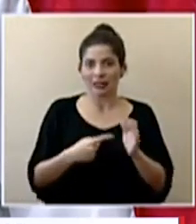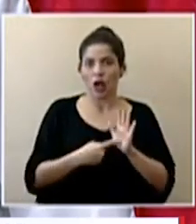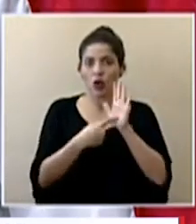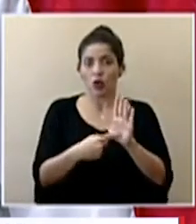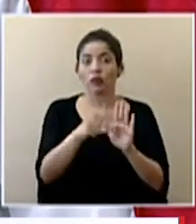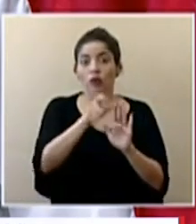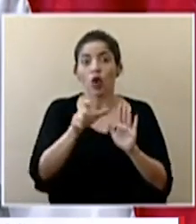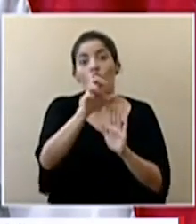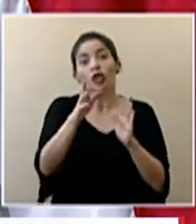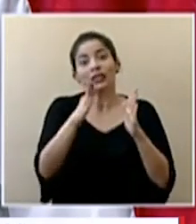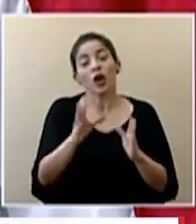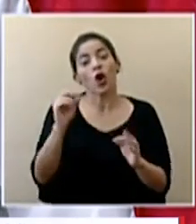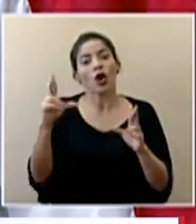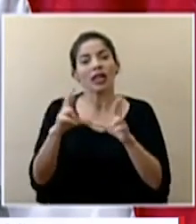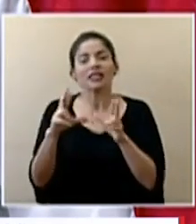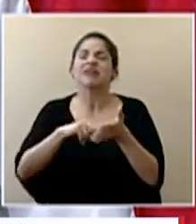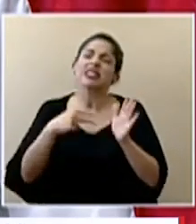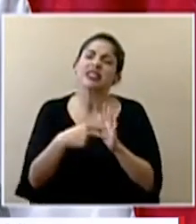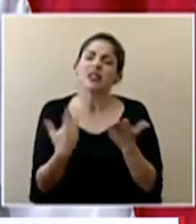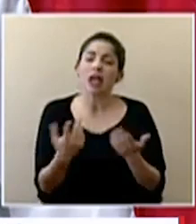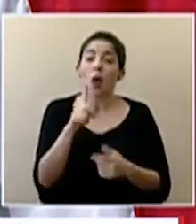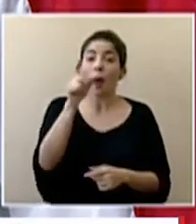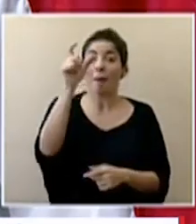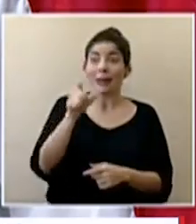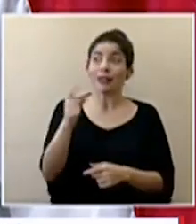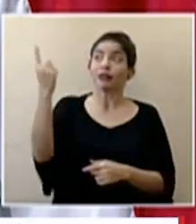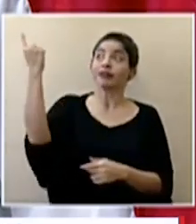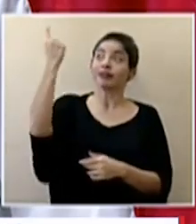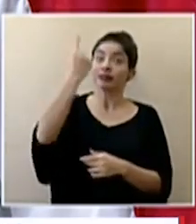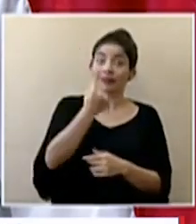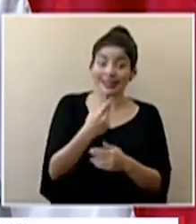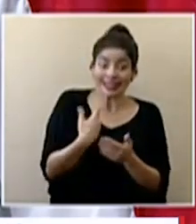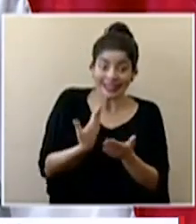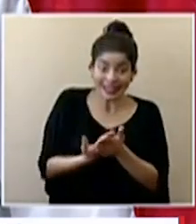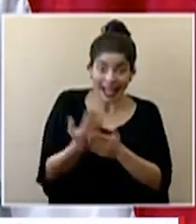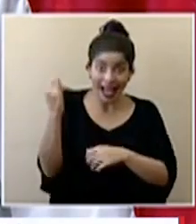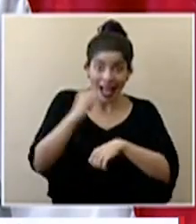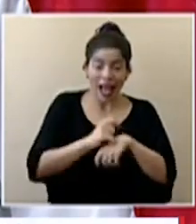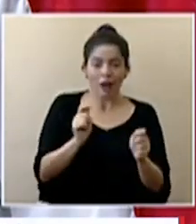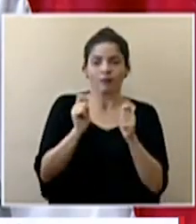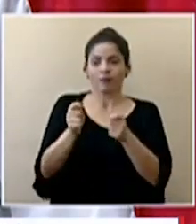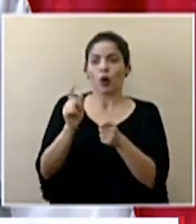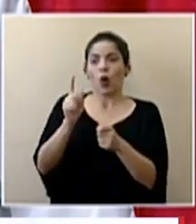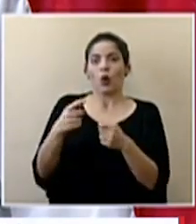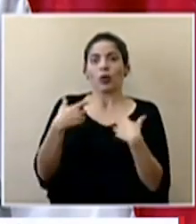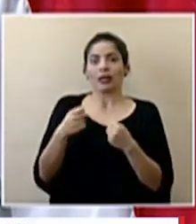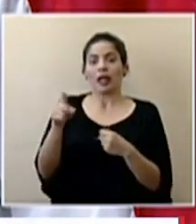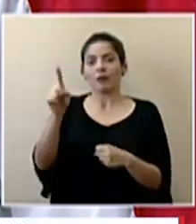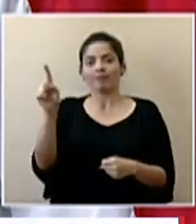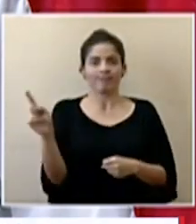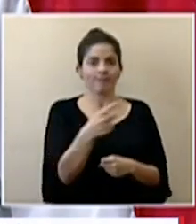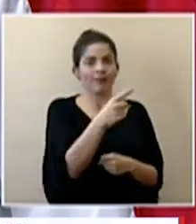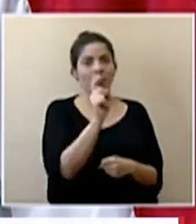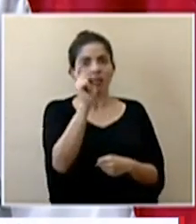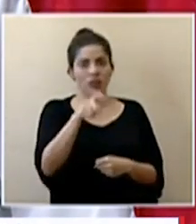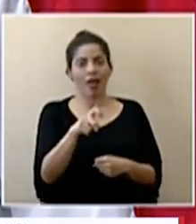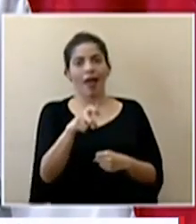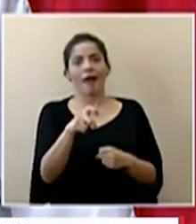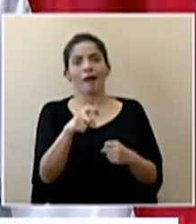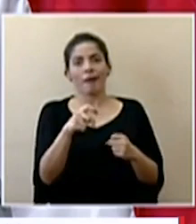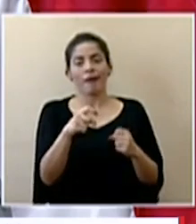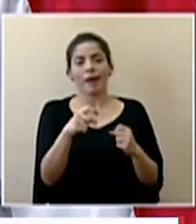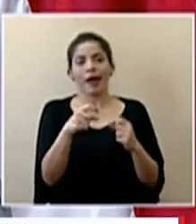costarricenses o residentes. Esto es que cuando estas personas ingresan al país, se les da una orden sanitaria para que hagan el periodo de aislamiento